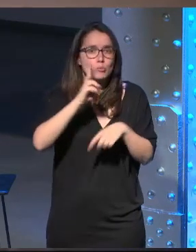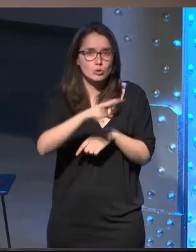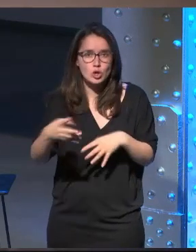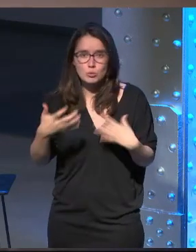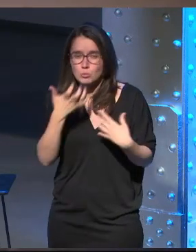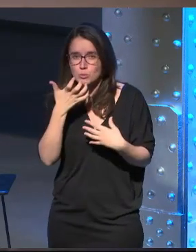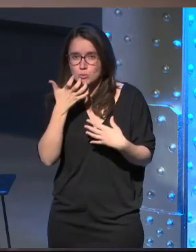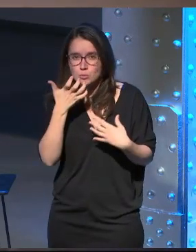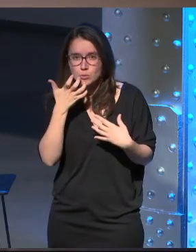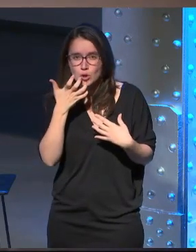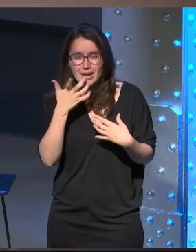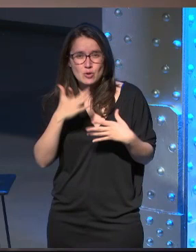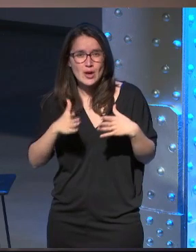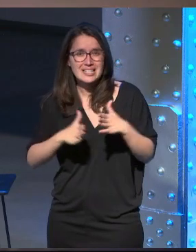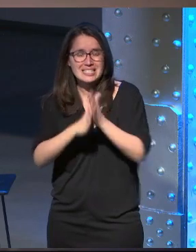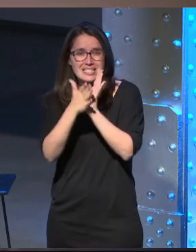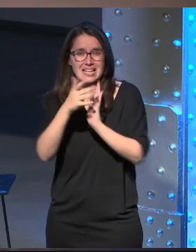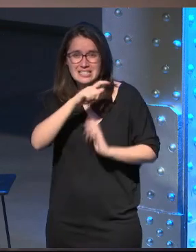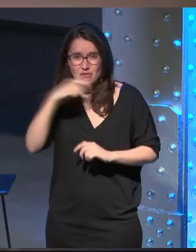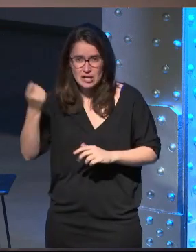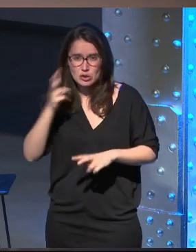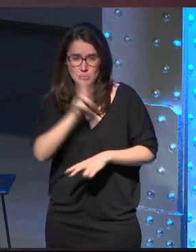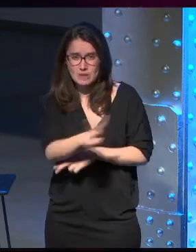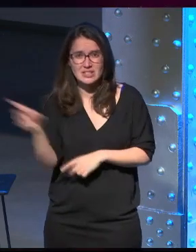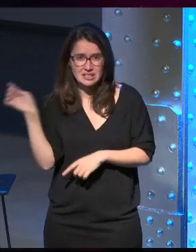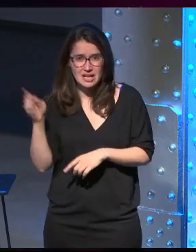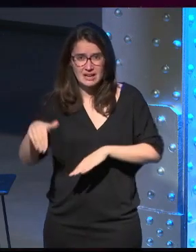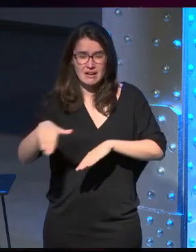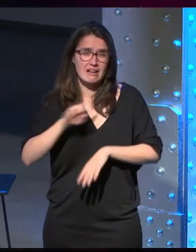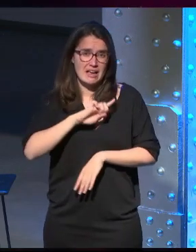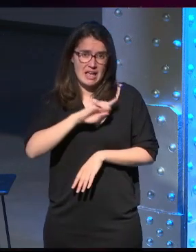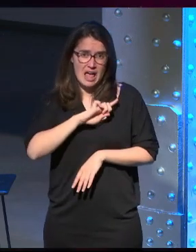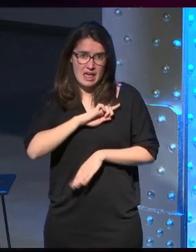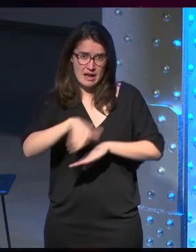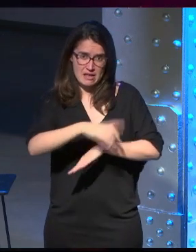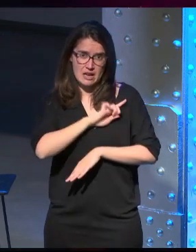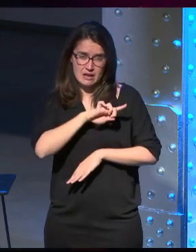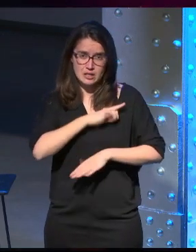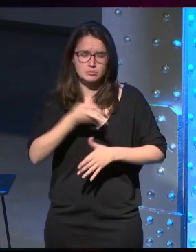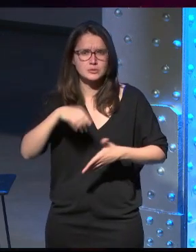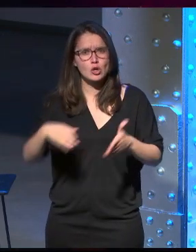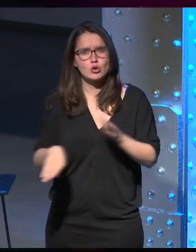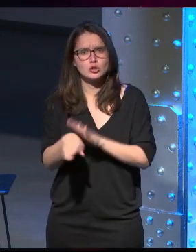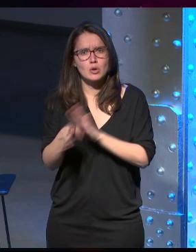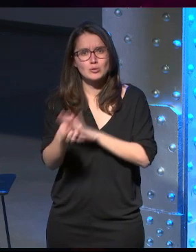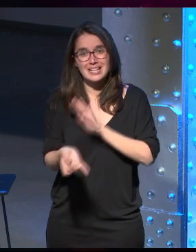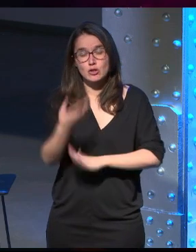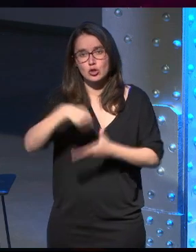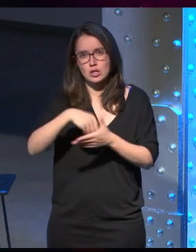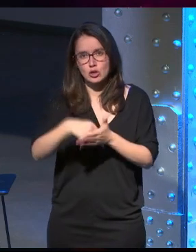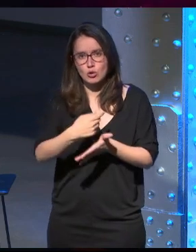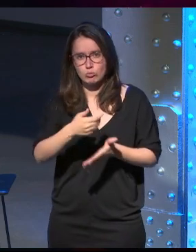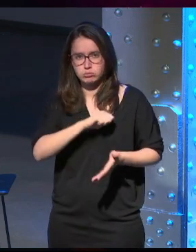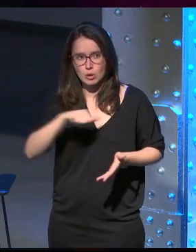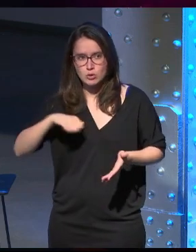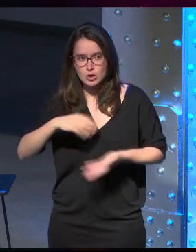para el Real Cane de Sarte de San Fernando que también se puede visitar aquí que está en la calle Alcalá y seguimos creando contenido propio hicimos Rey a